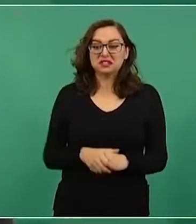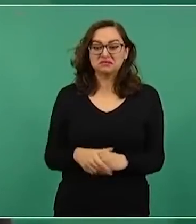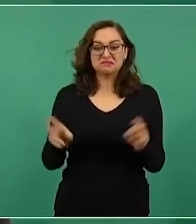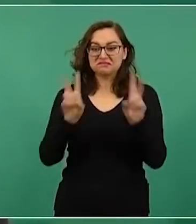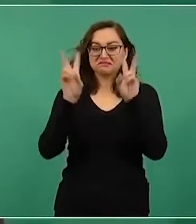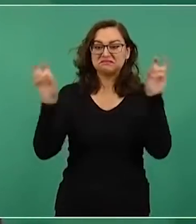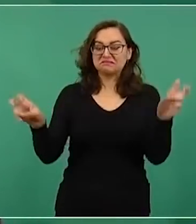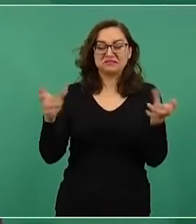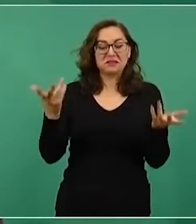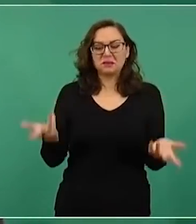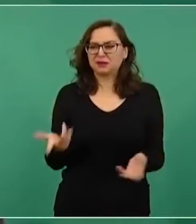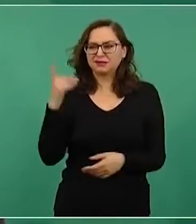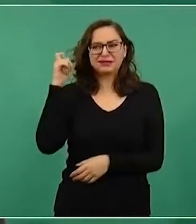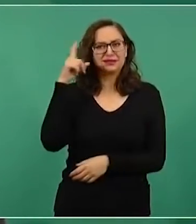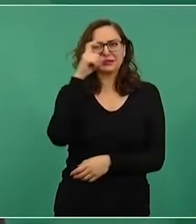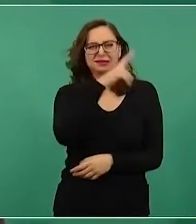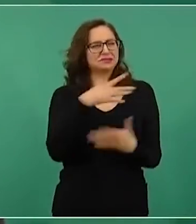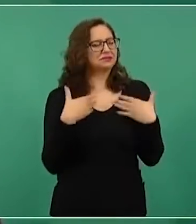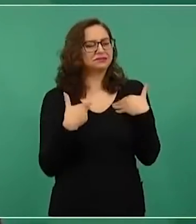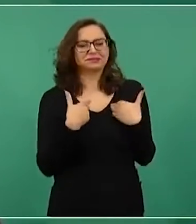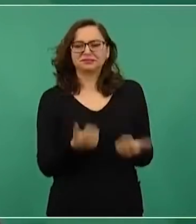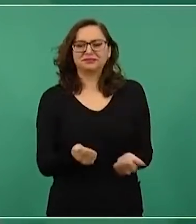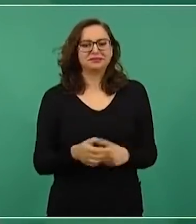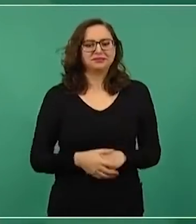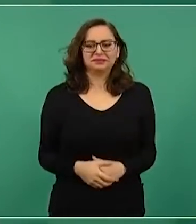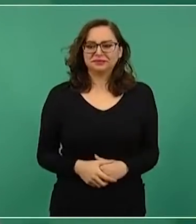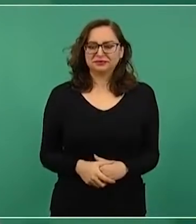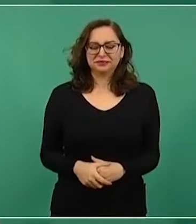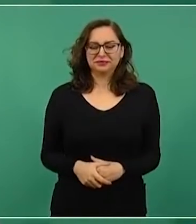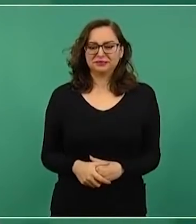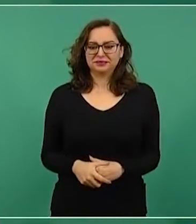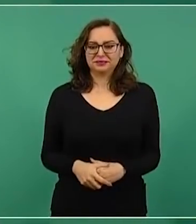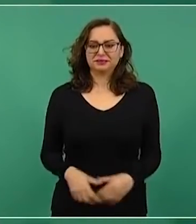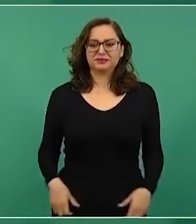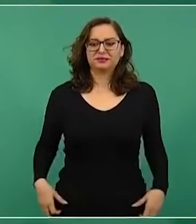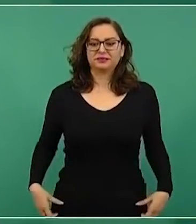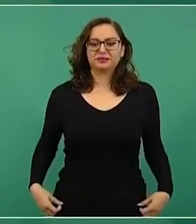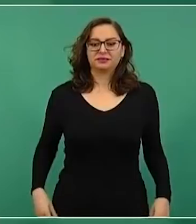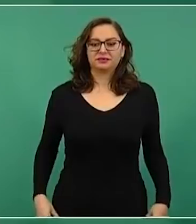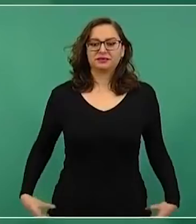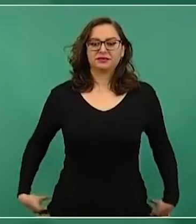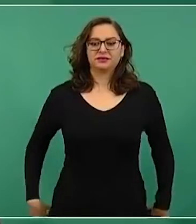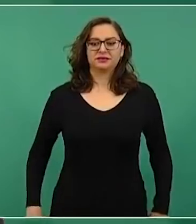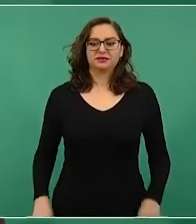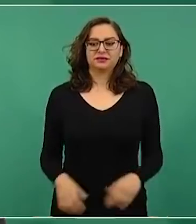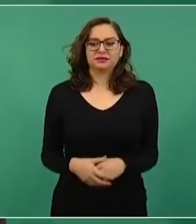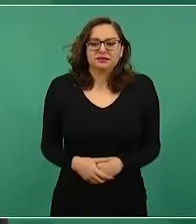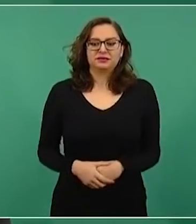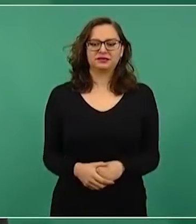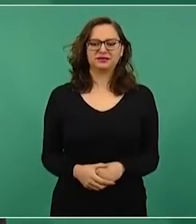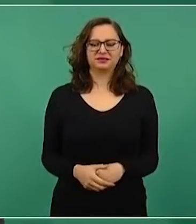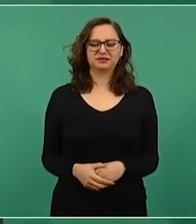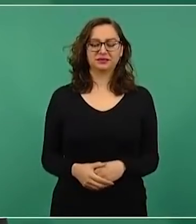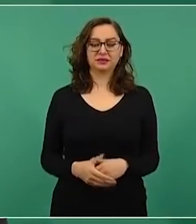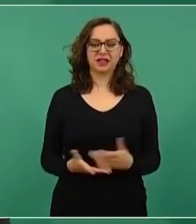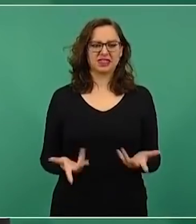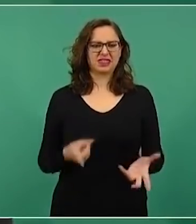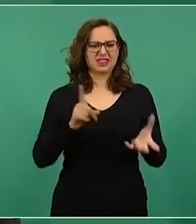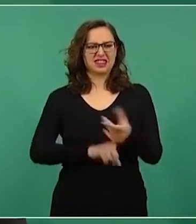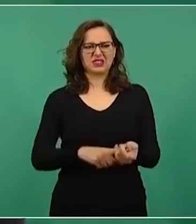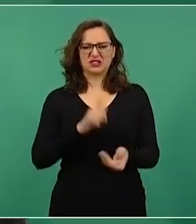entenderlo, internalizarlo, sea,